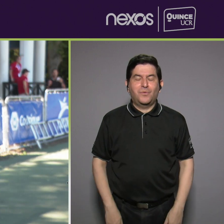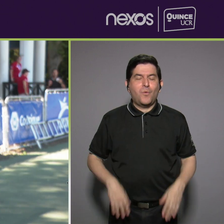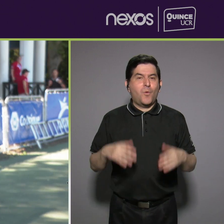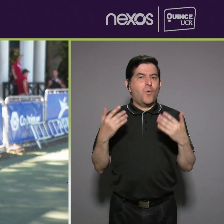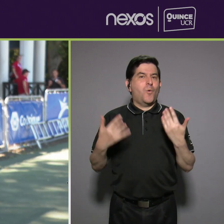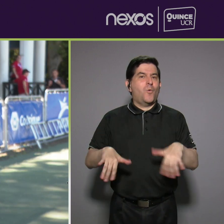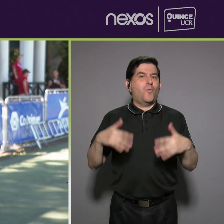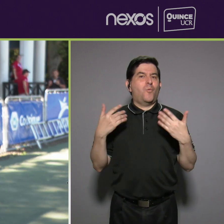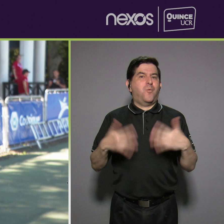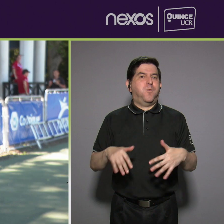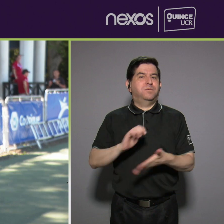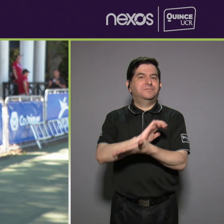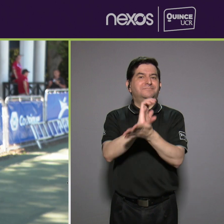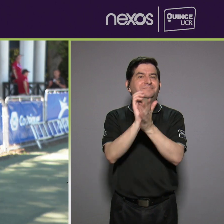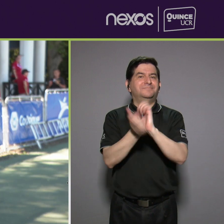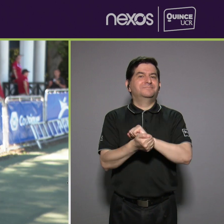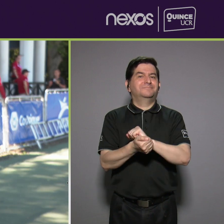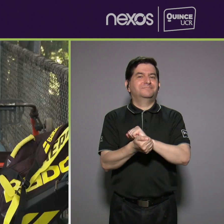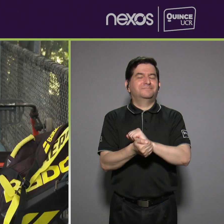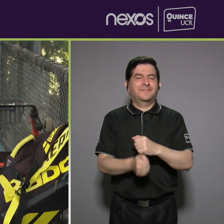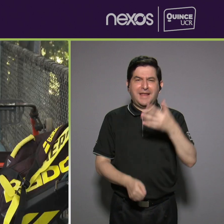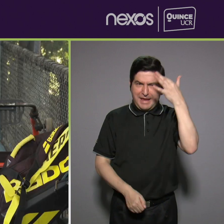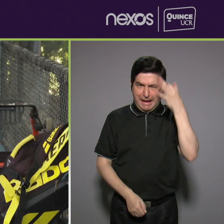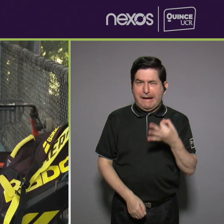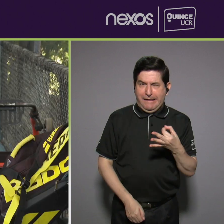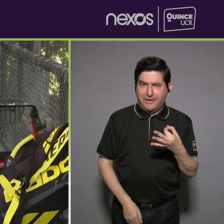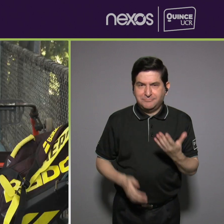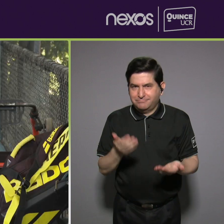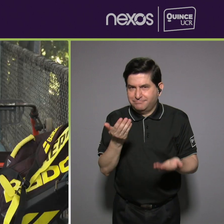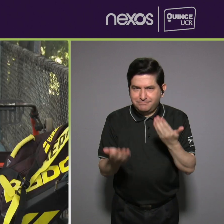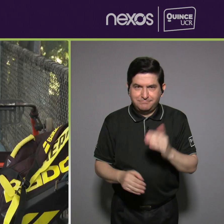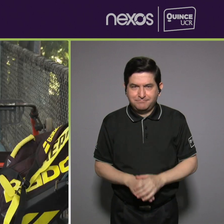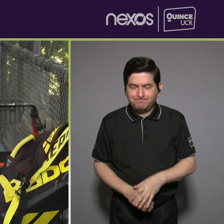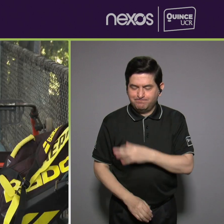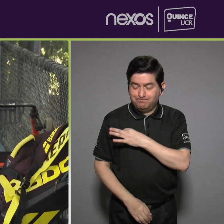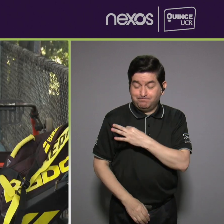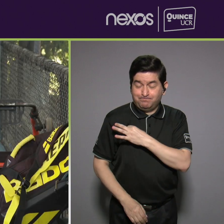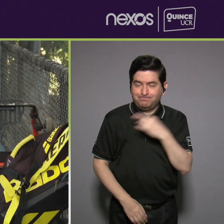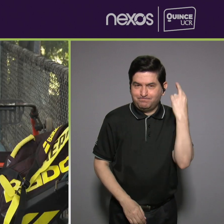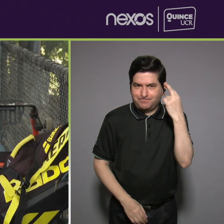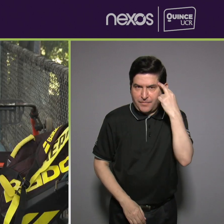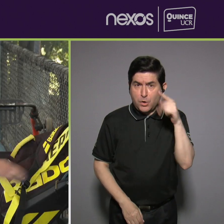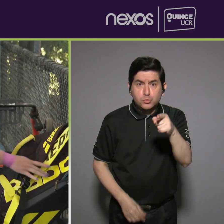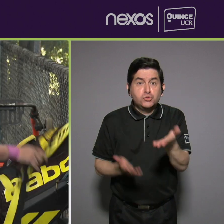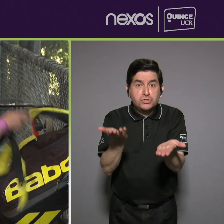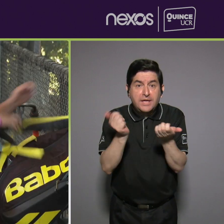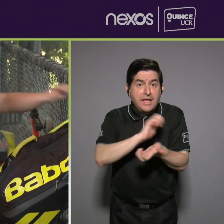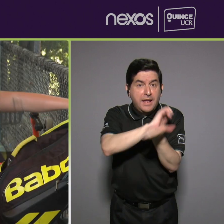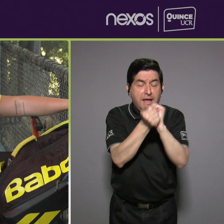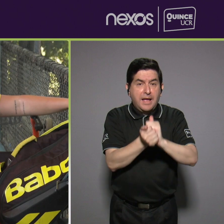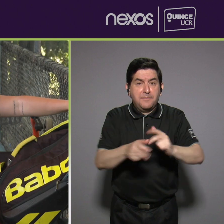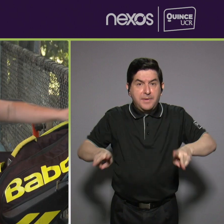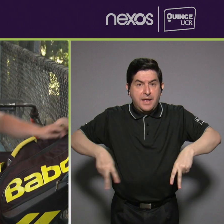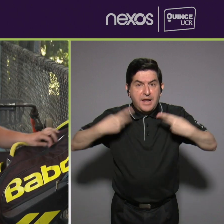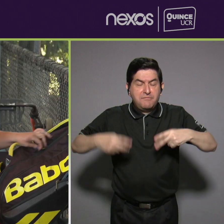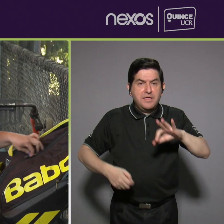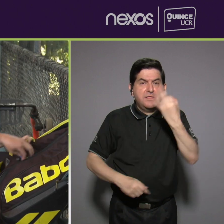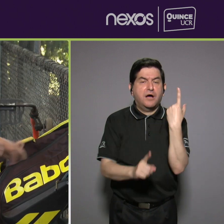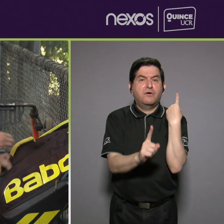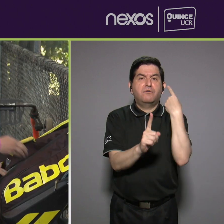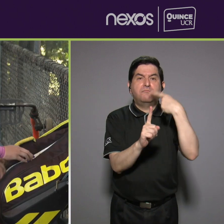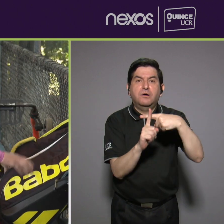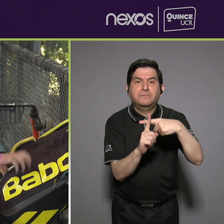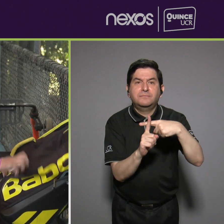bastante, bastante el cambio y creo que por ahí iría la invitación, ¿verdad? Si quieren hacer un cambio en su vida, si quieren de forma